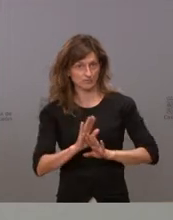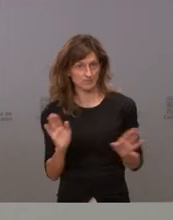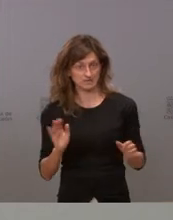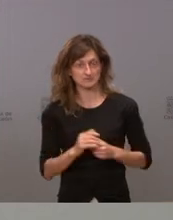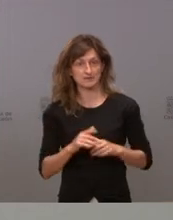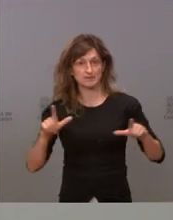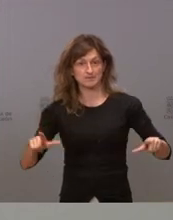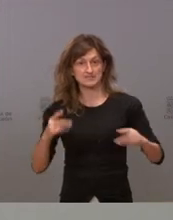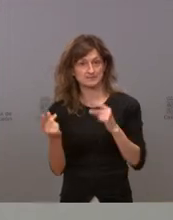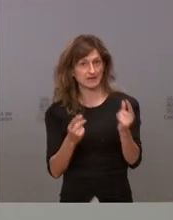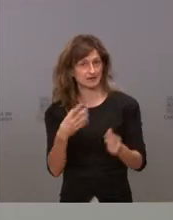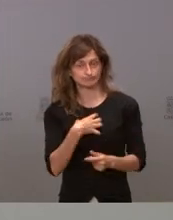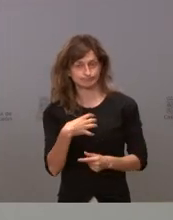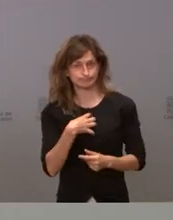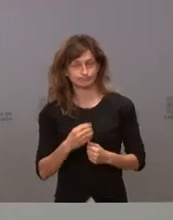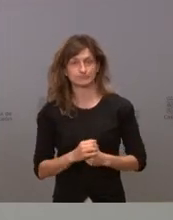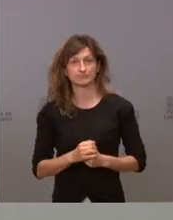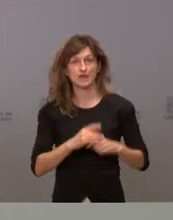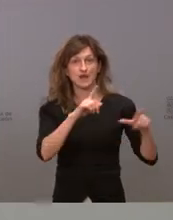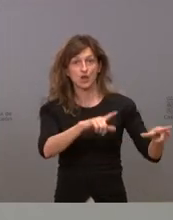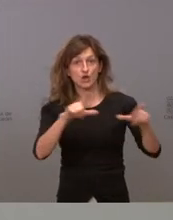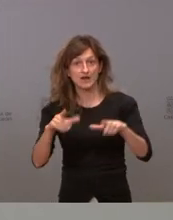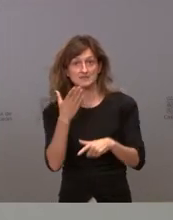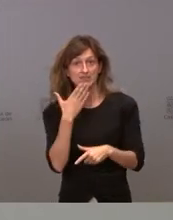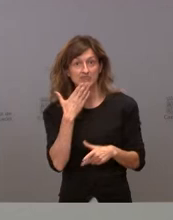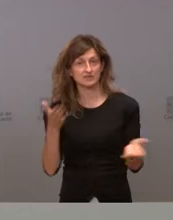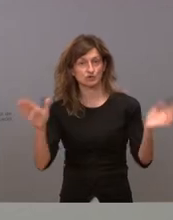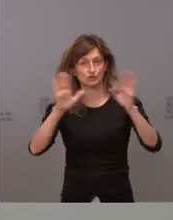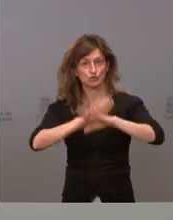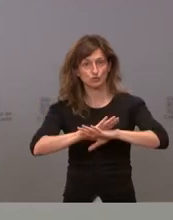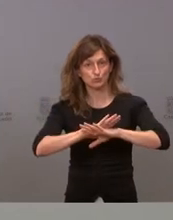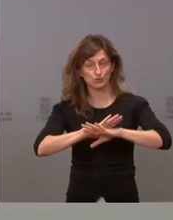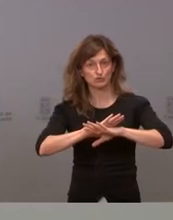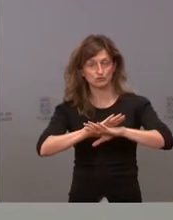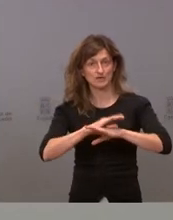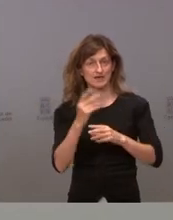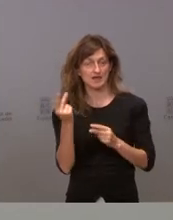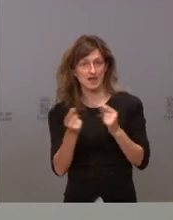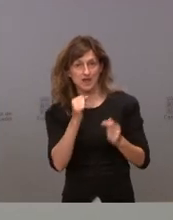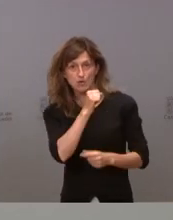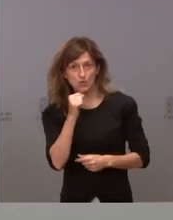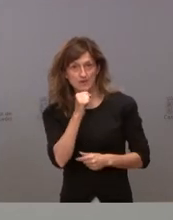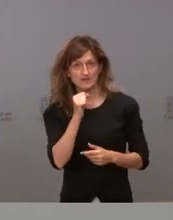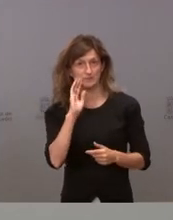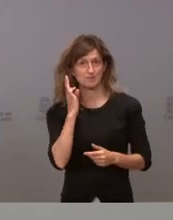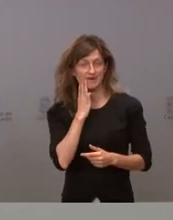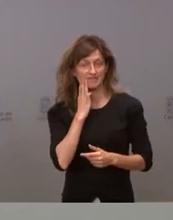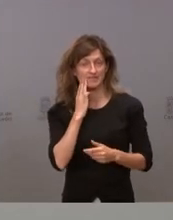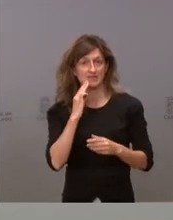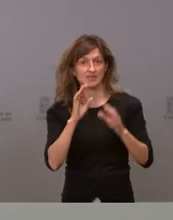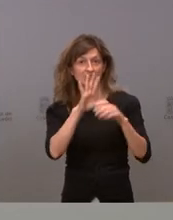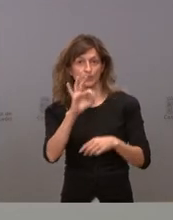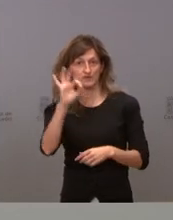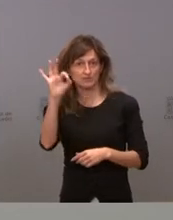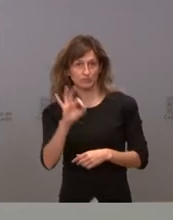pistas de baile en el resto de los locales de ocio nocturno bares especiales pubs, karaoke el aforo será del 50%